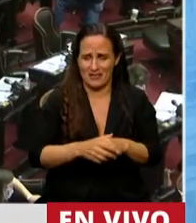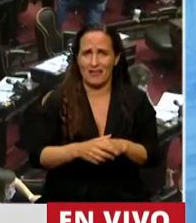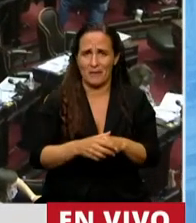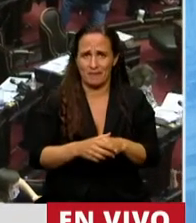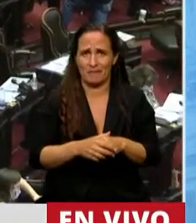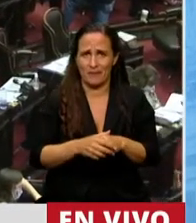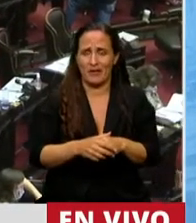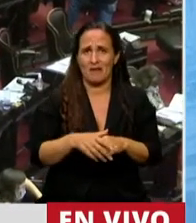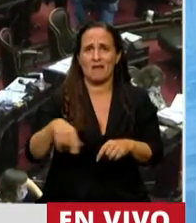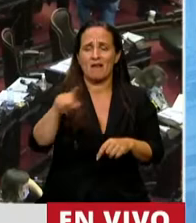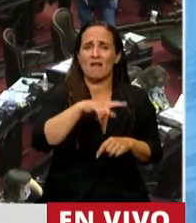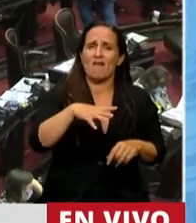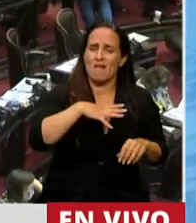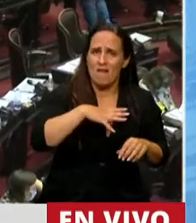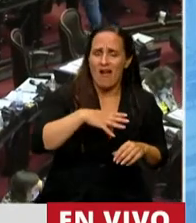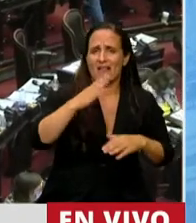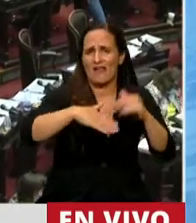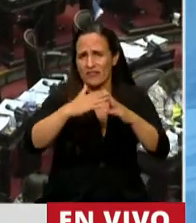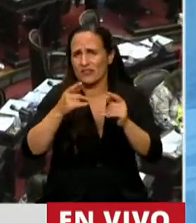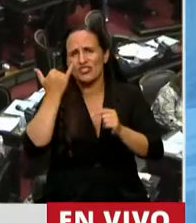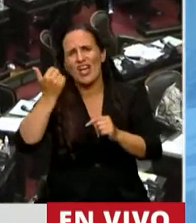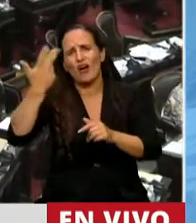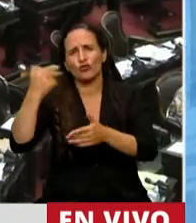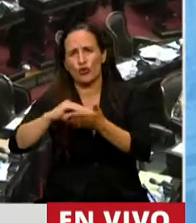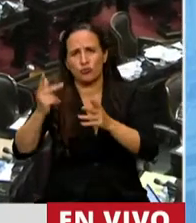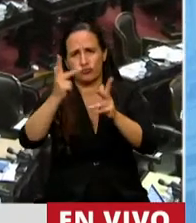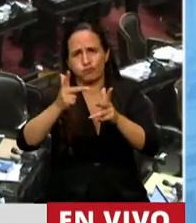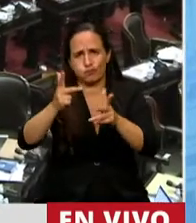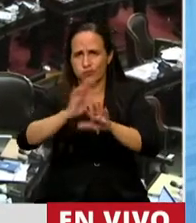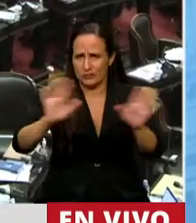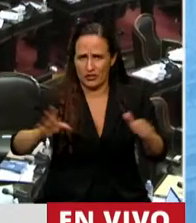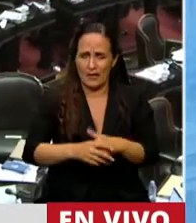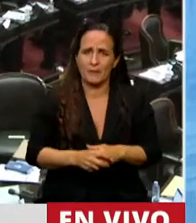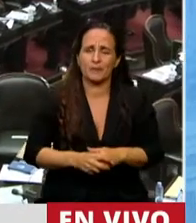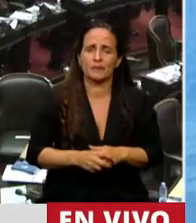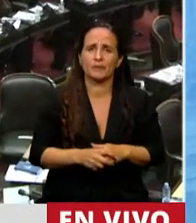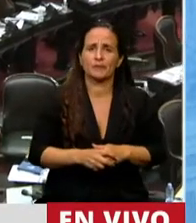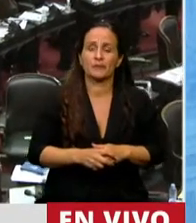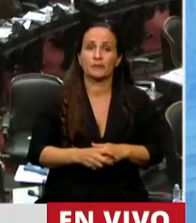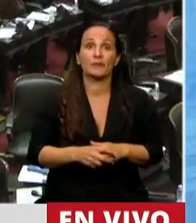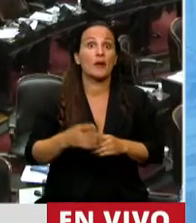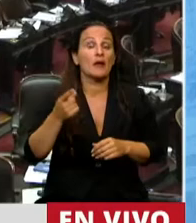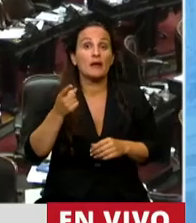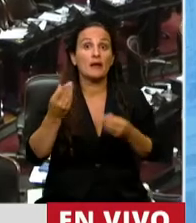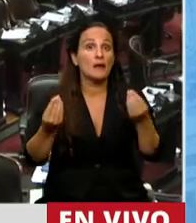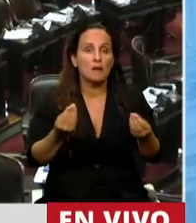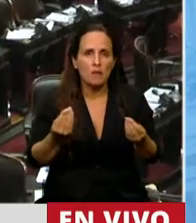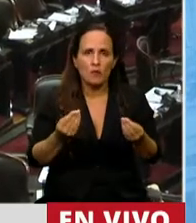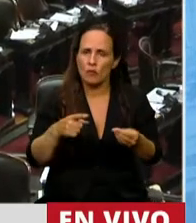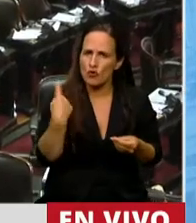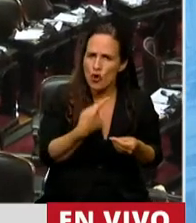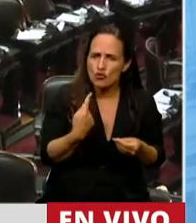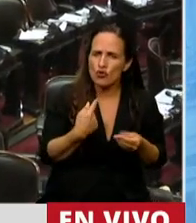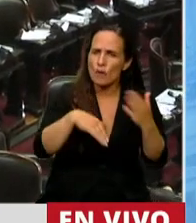infraestructural de dotación de hábitats, etc., se ha señalado. Y la paradoja lo hacemos mediante instrumentos